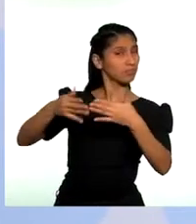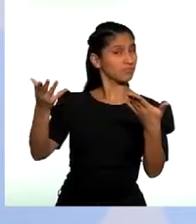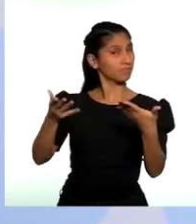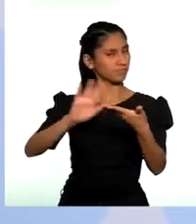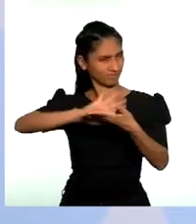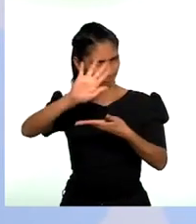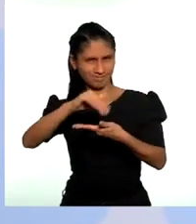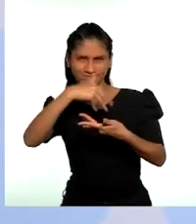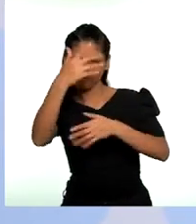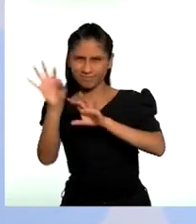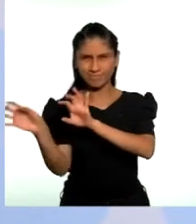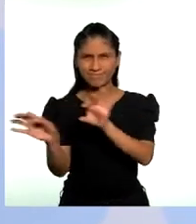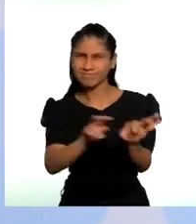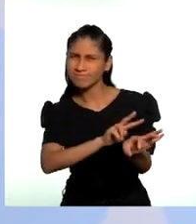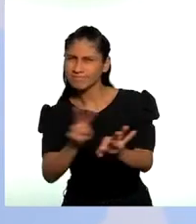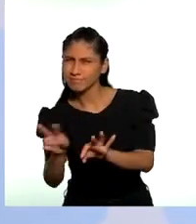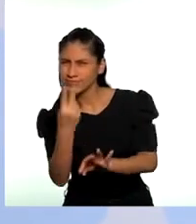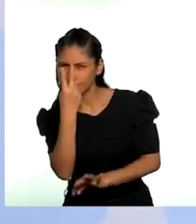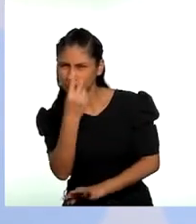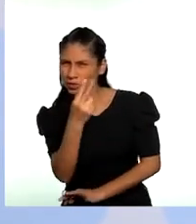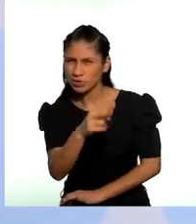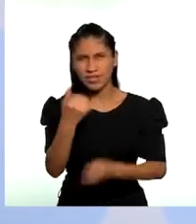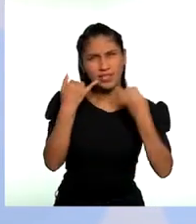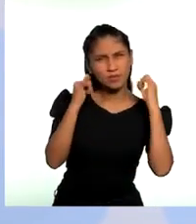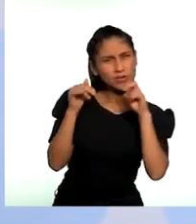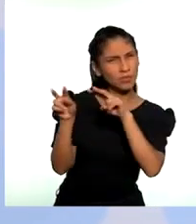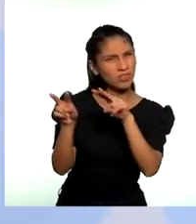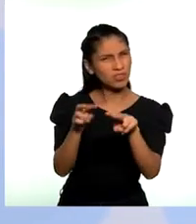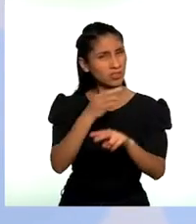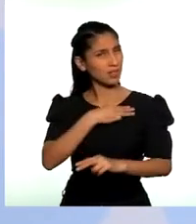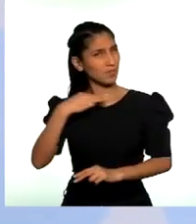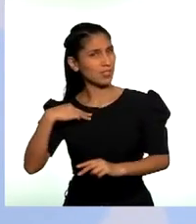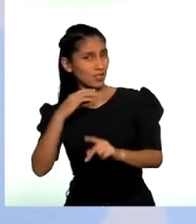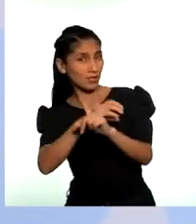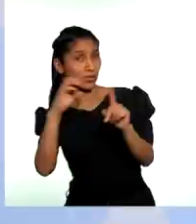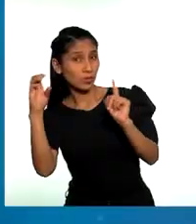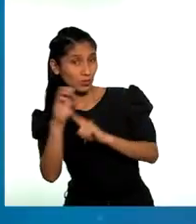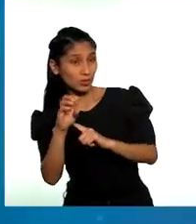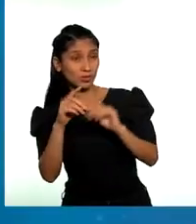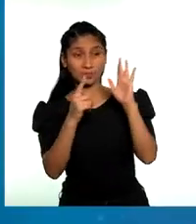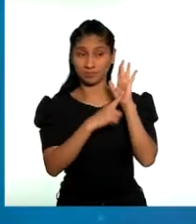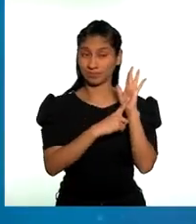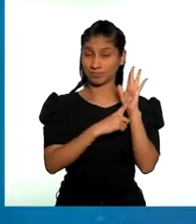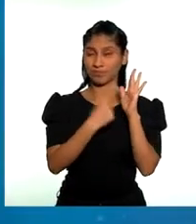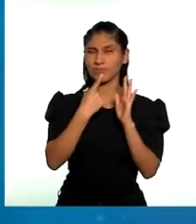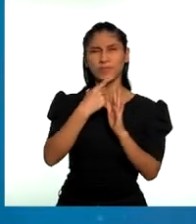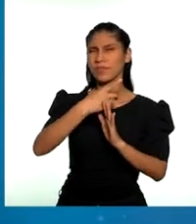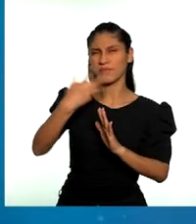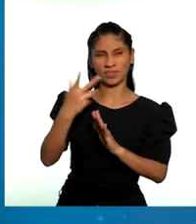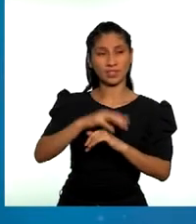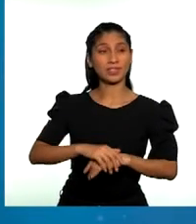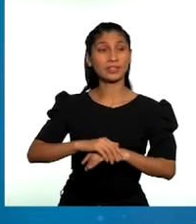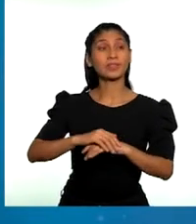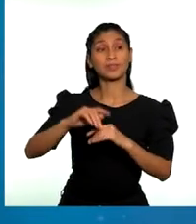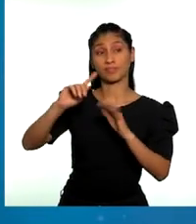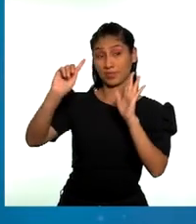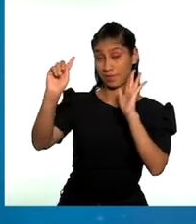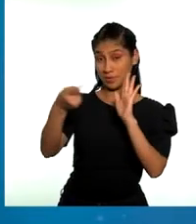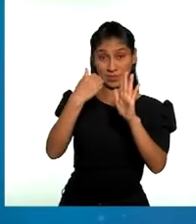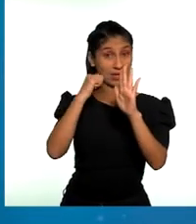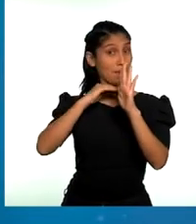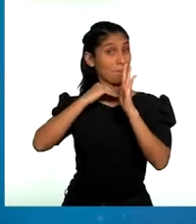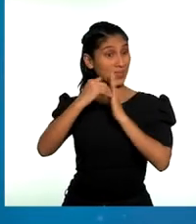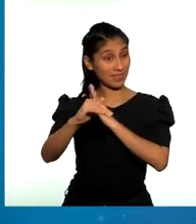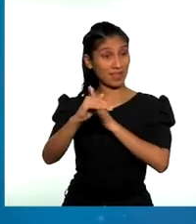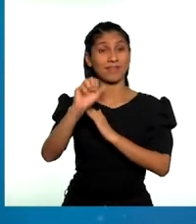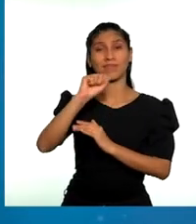Buscaré información. Encontré información del Ministerio de Cultura. Se estima que durante la primera mitad